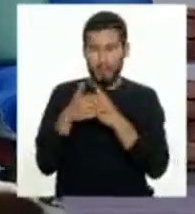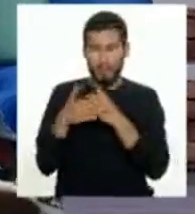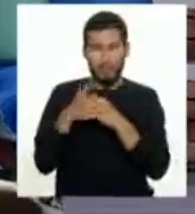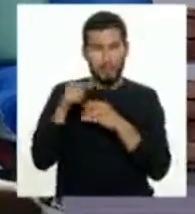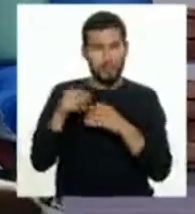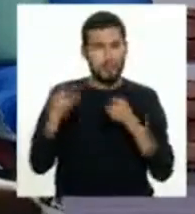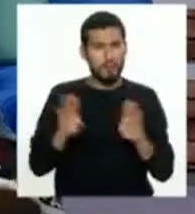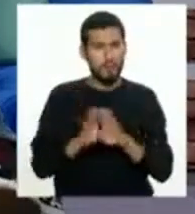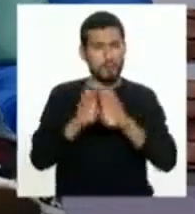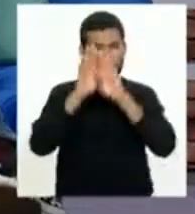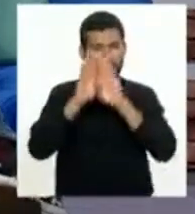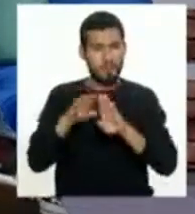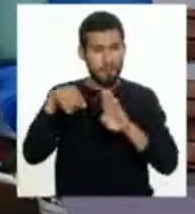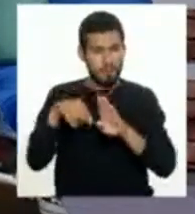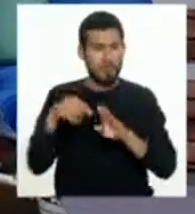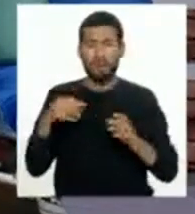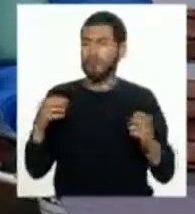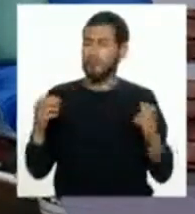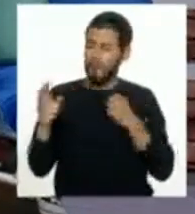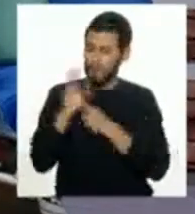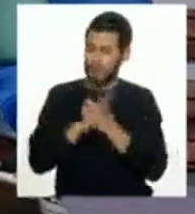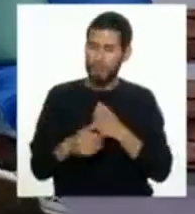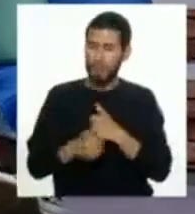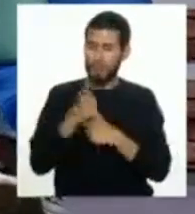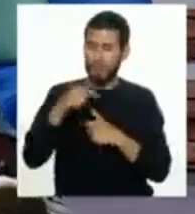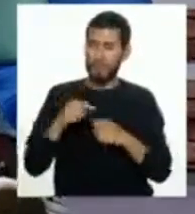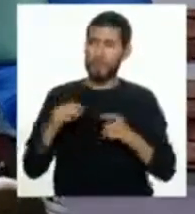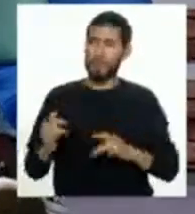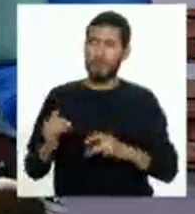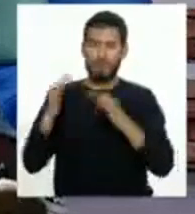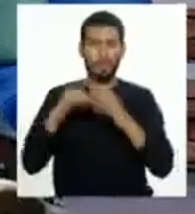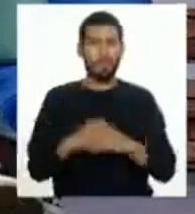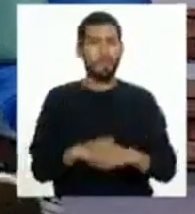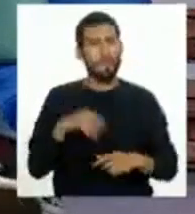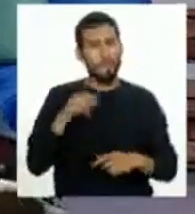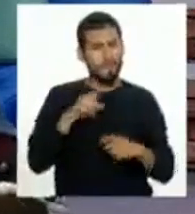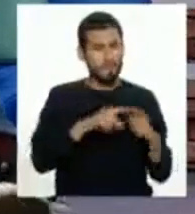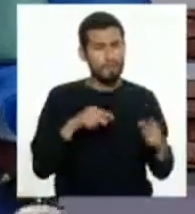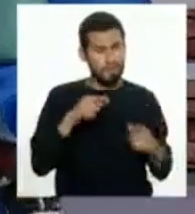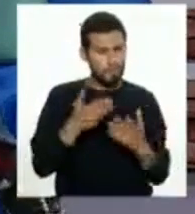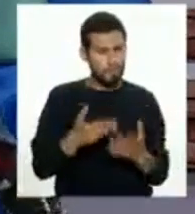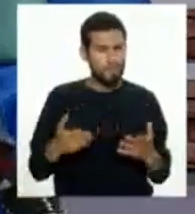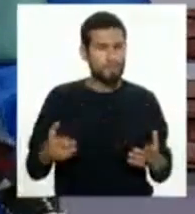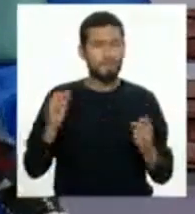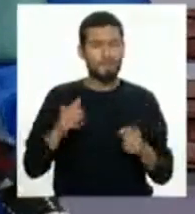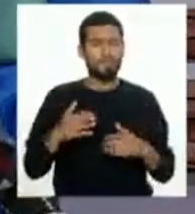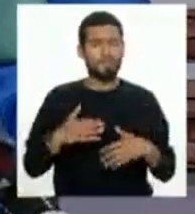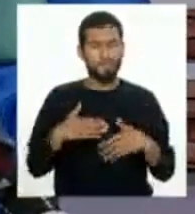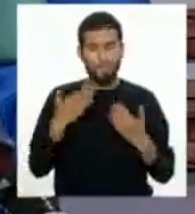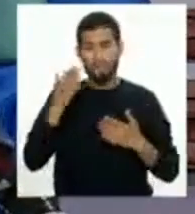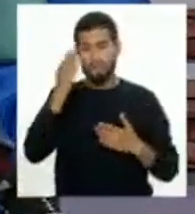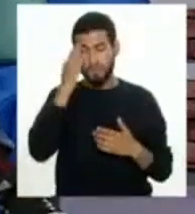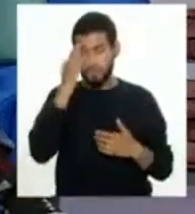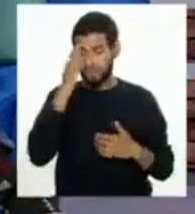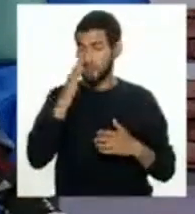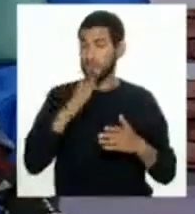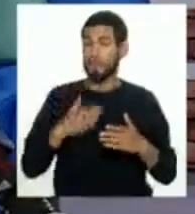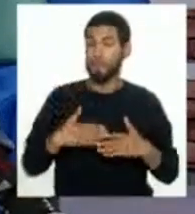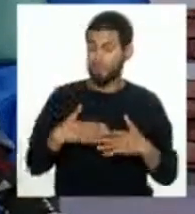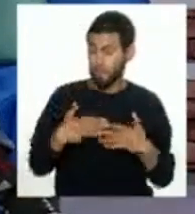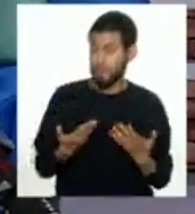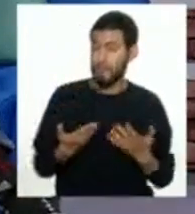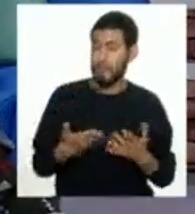donde está la puerta del ascensor es lo más seguro del edificio. Entonces, y este tipo de cosas uno las puede saber. O sea, uno puede